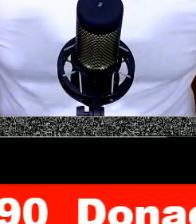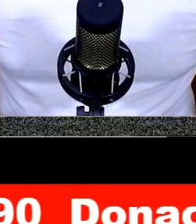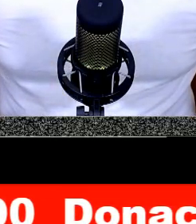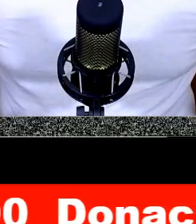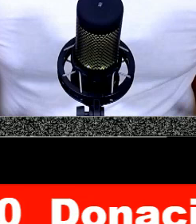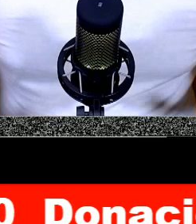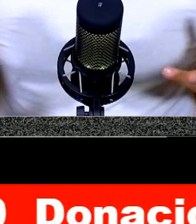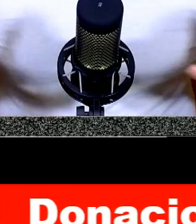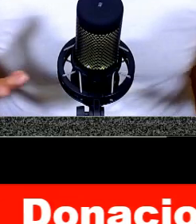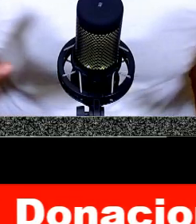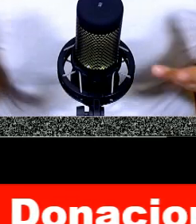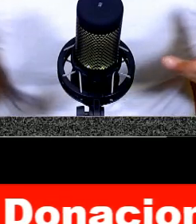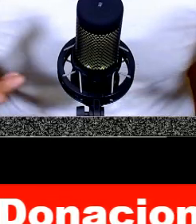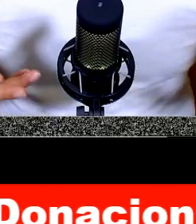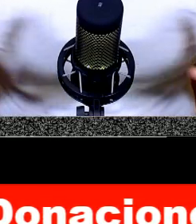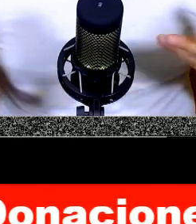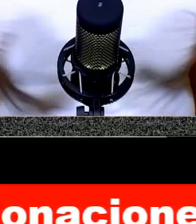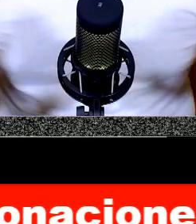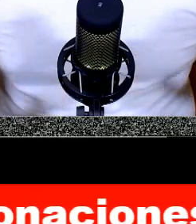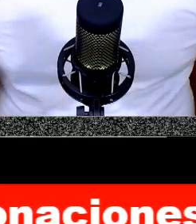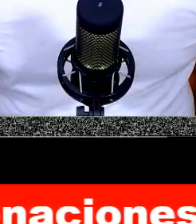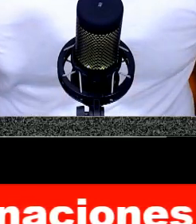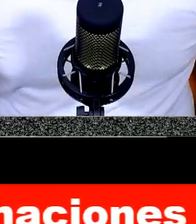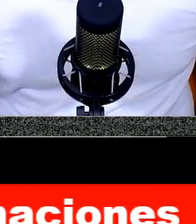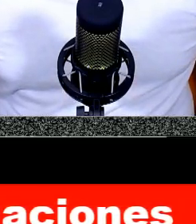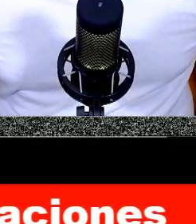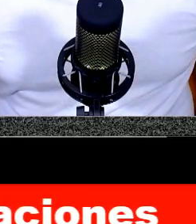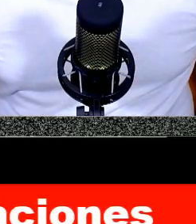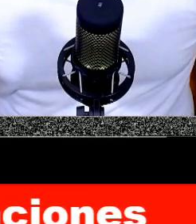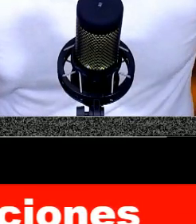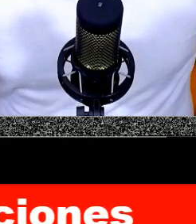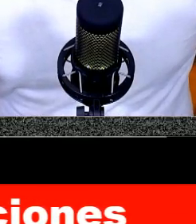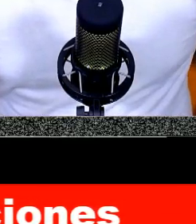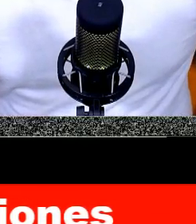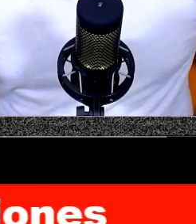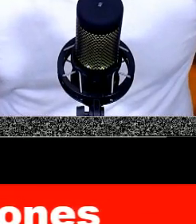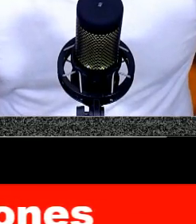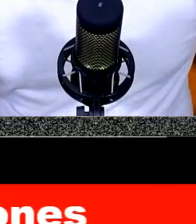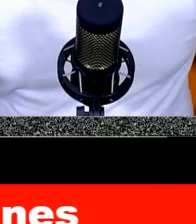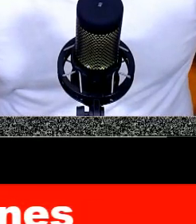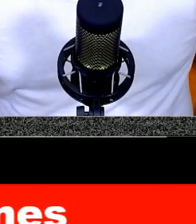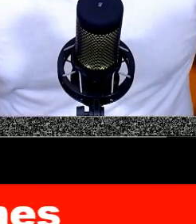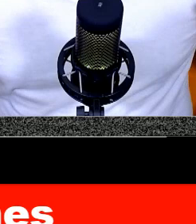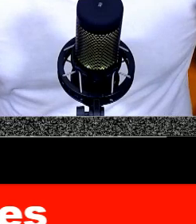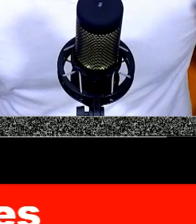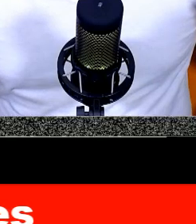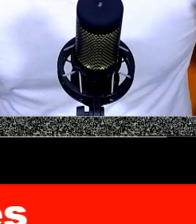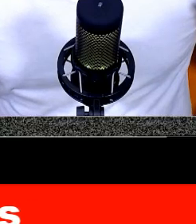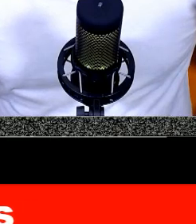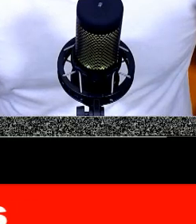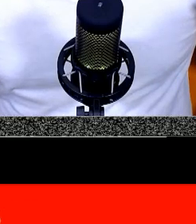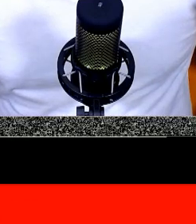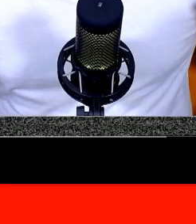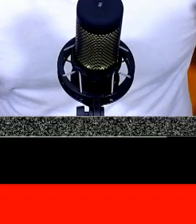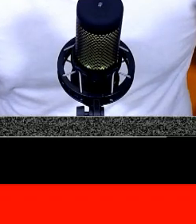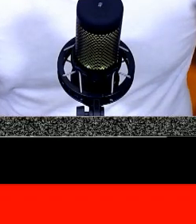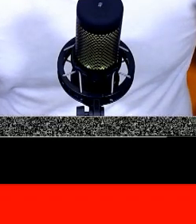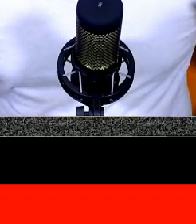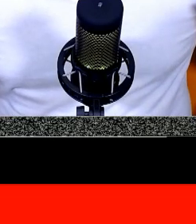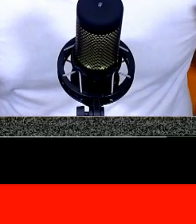pasar de una mano a la otra para cubrir ciertas necesidades?